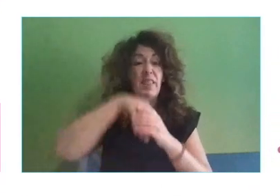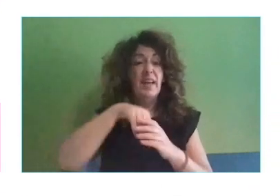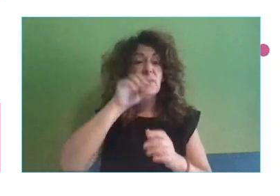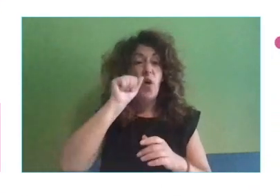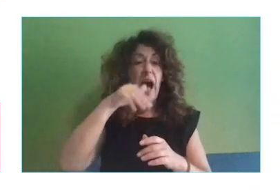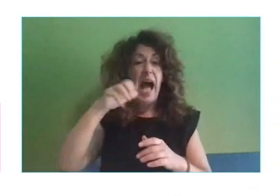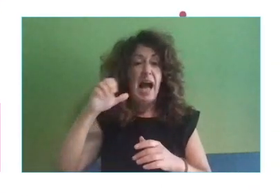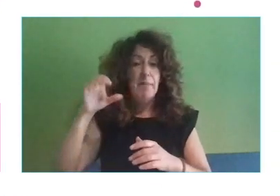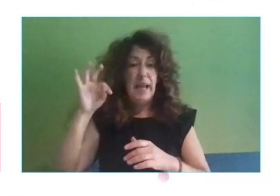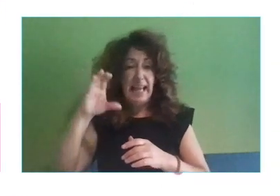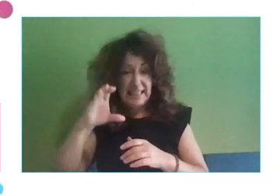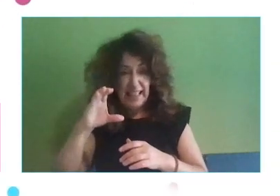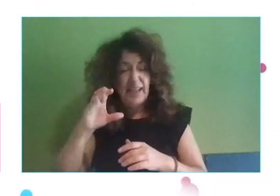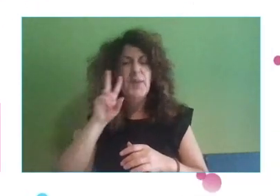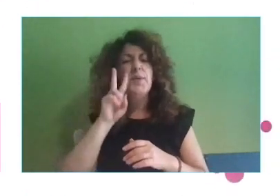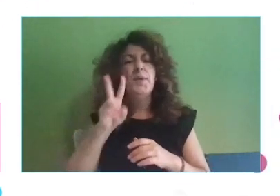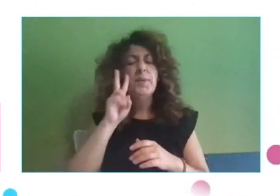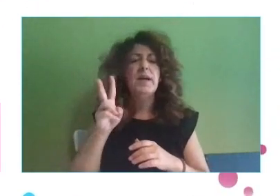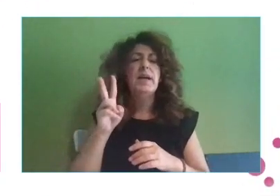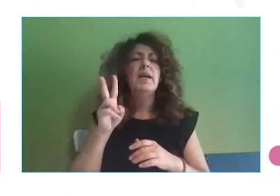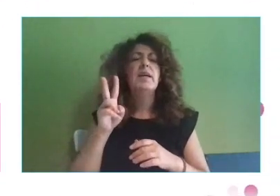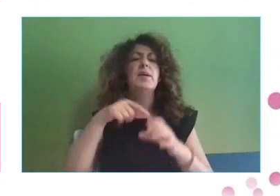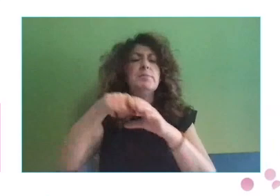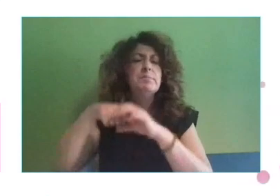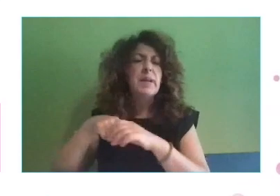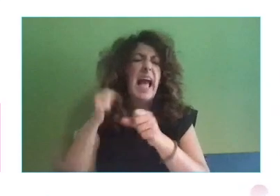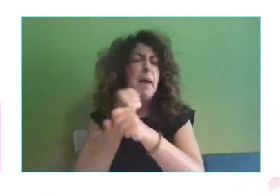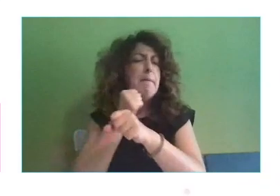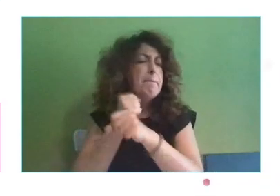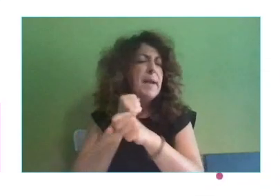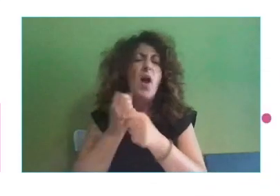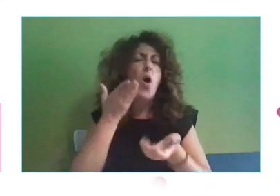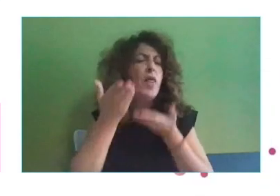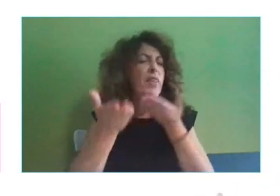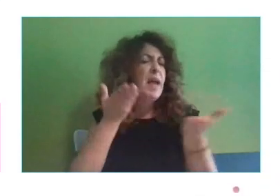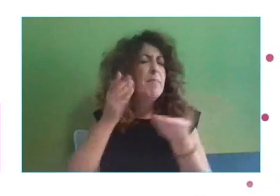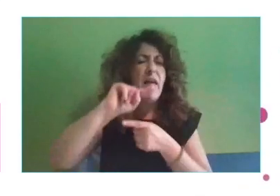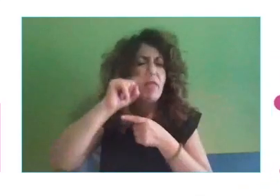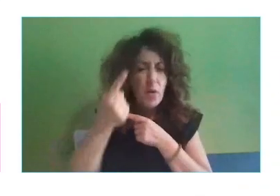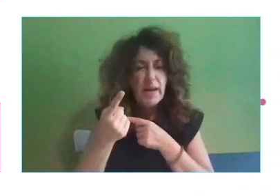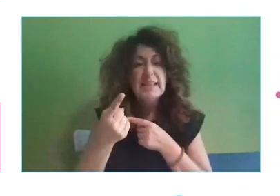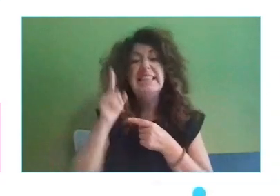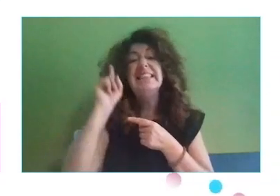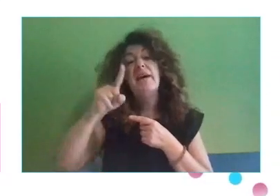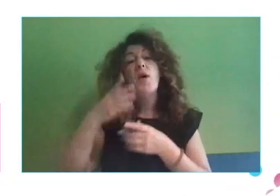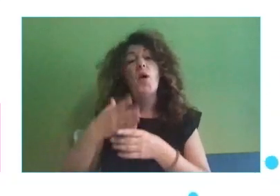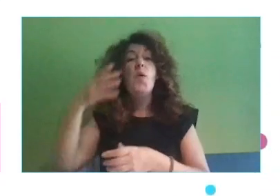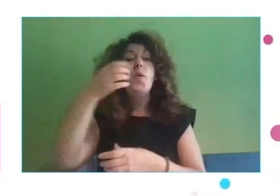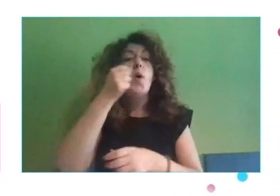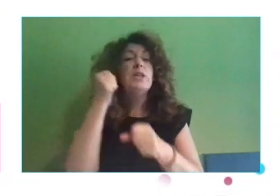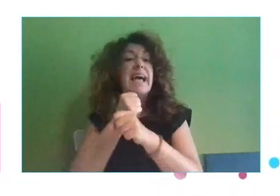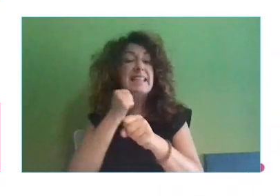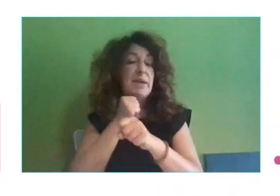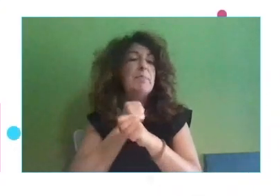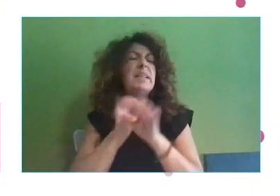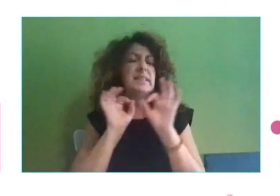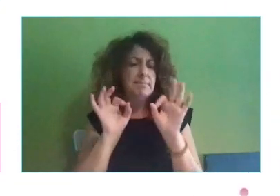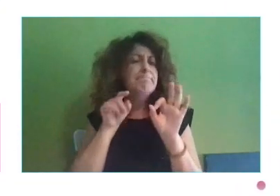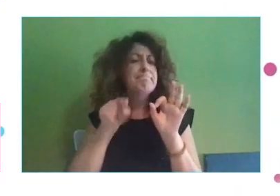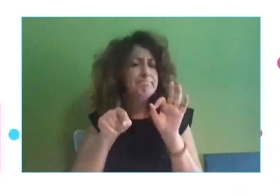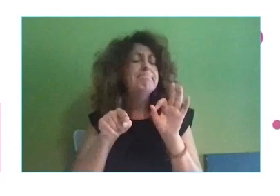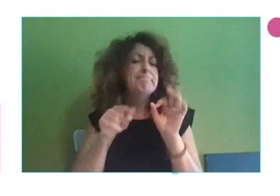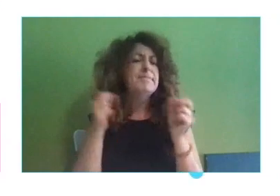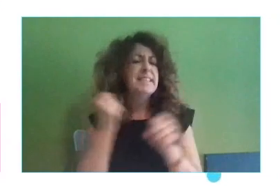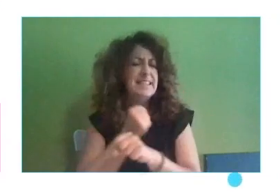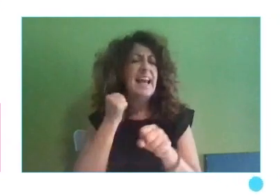análisis de las posiciones de empleo más demandadas y sobre todo aquellos yacimientos, aquella bolsa de empleo donde se necesita realmente trabajo precisamente para